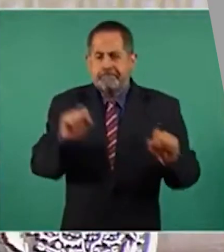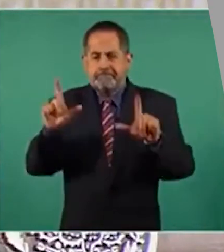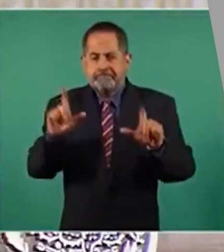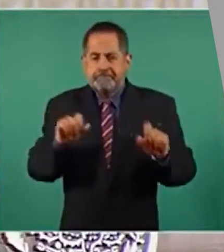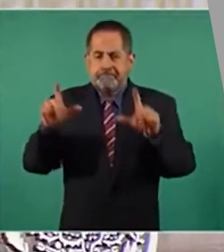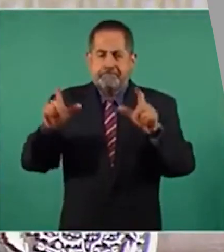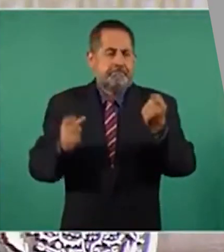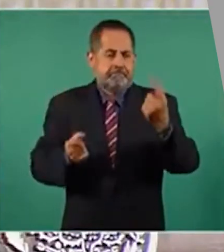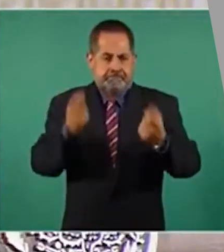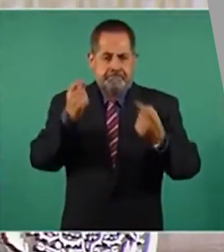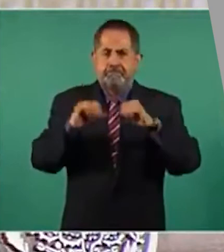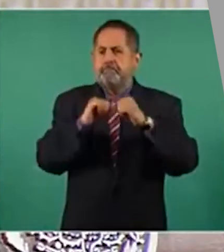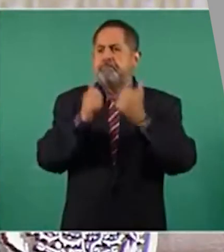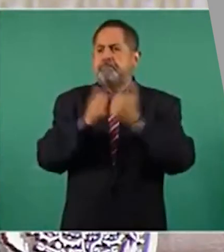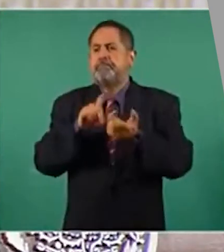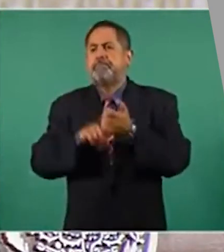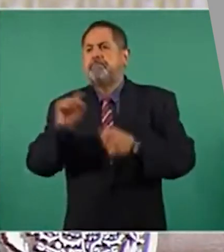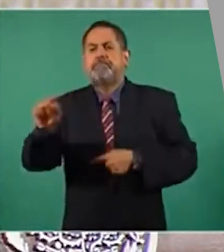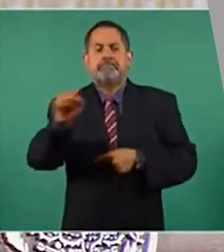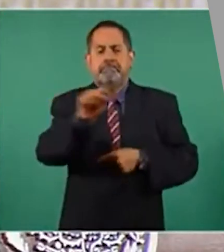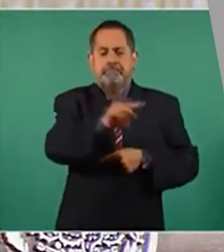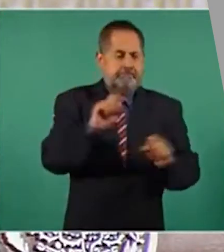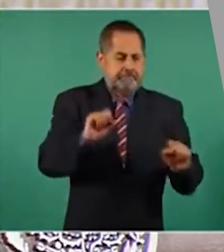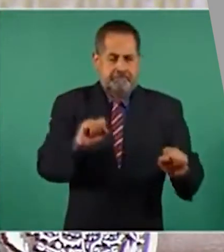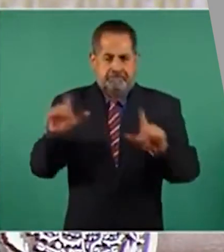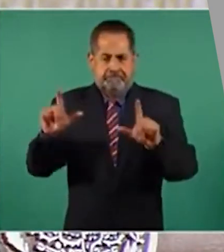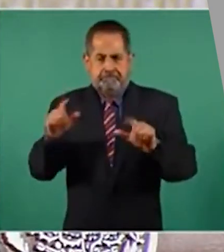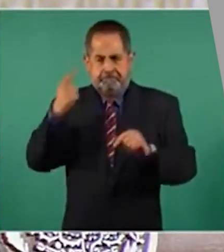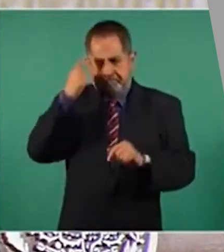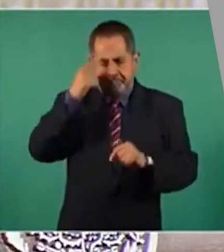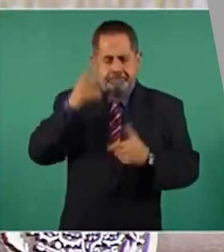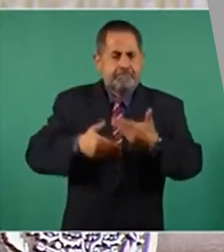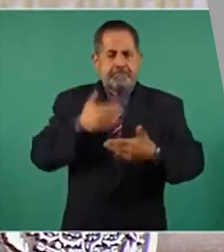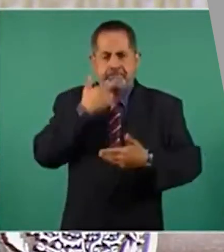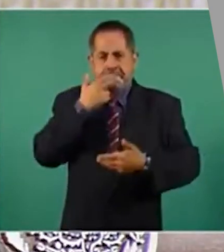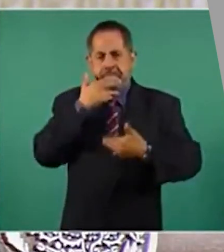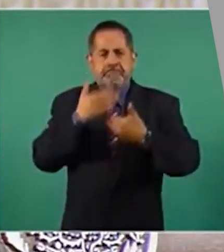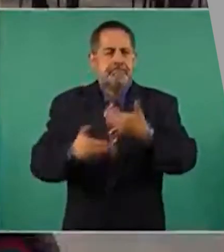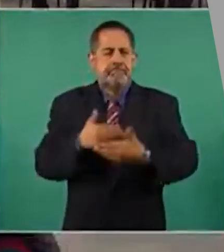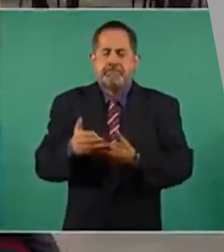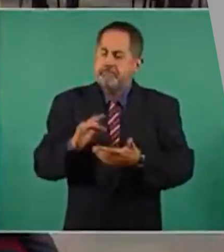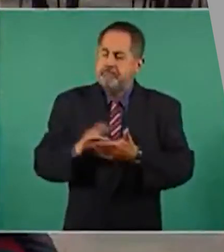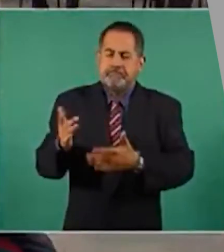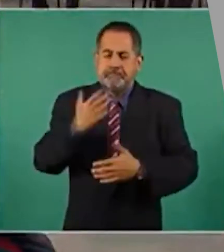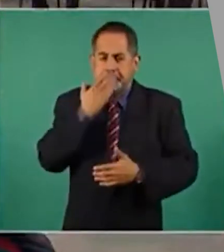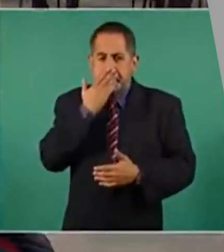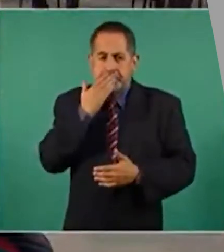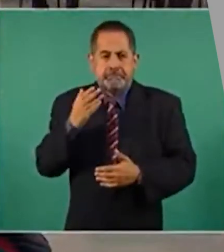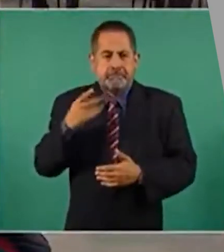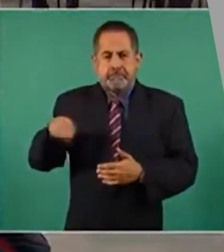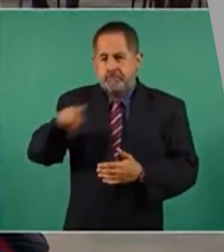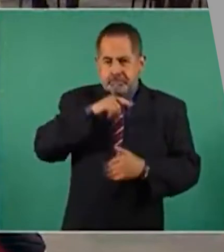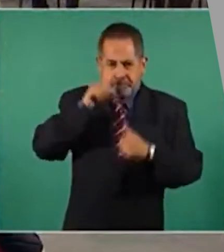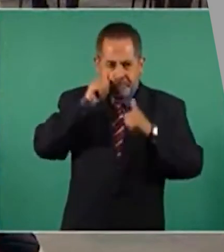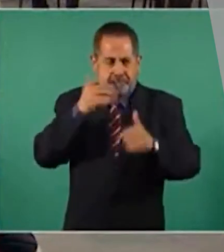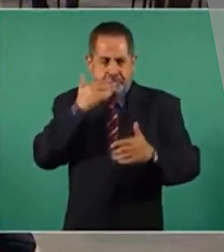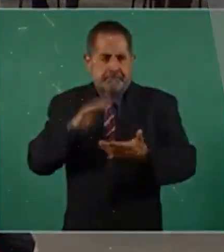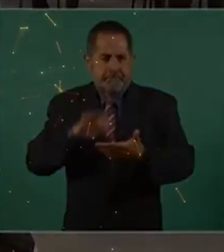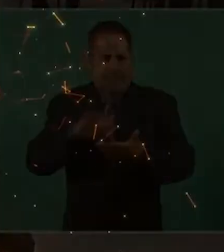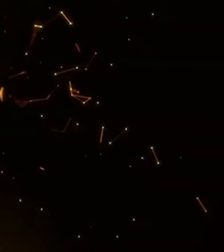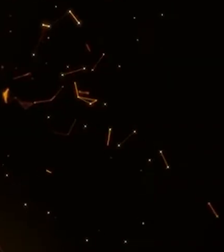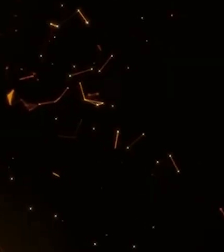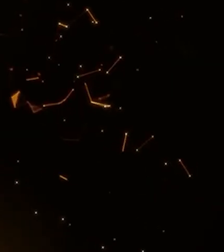algunas organizaciones para poder mejorar lo que ahorita tenemos. Gracias, señor presidente.